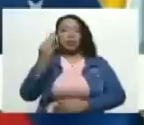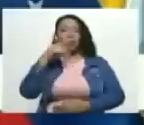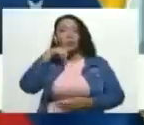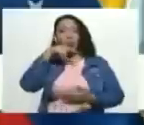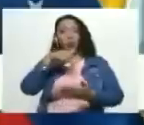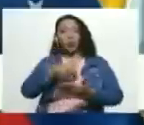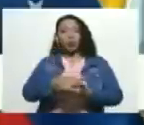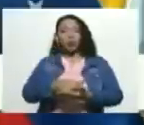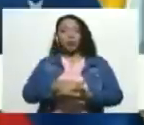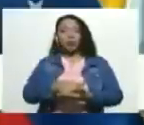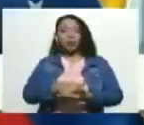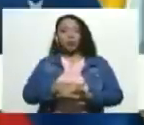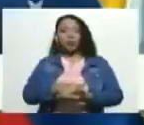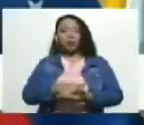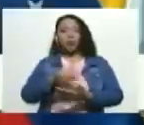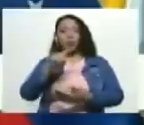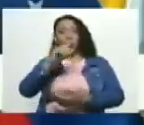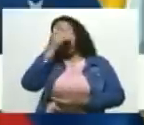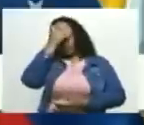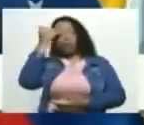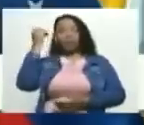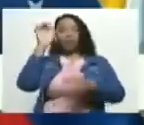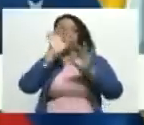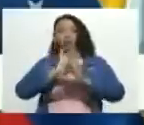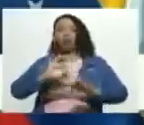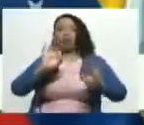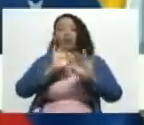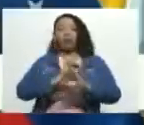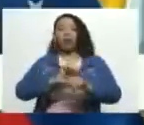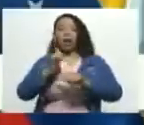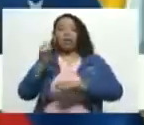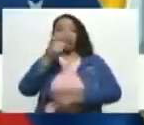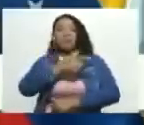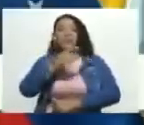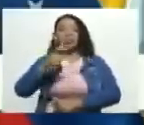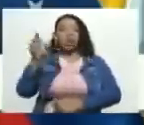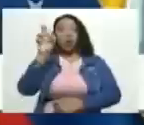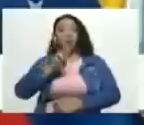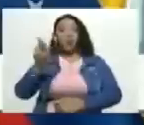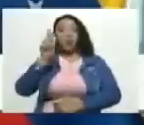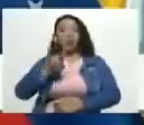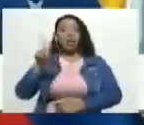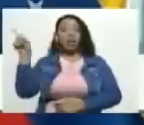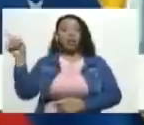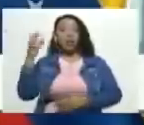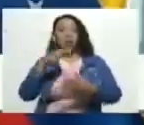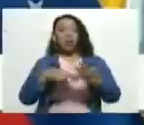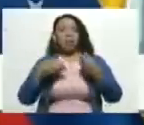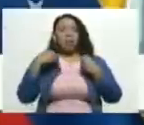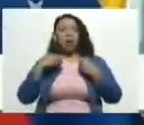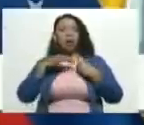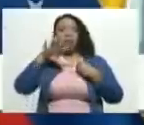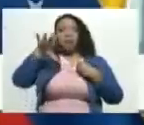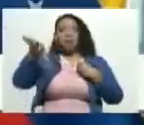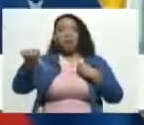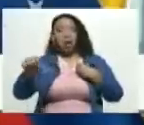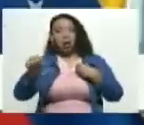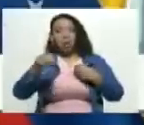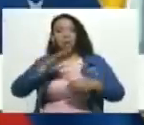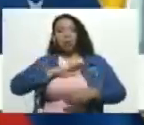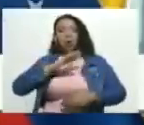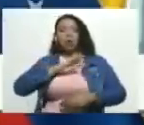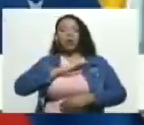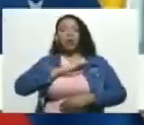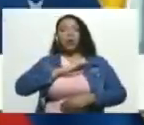no olvidemos esto esta gente ha utilizado esos recursos para adquirir bienes a nombre de terceras